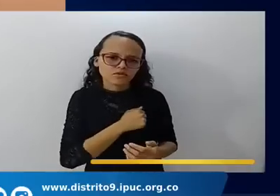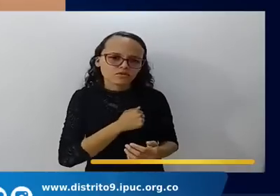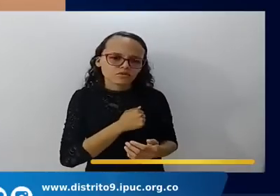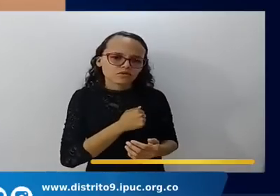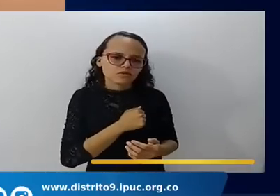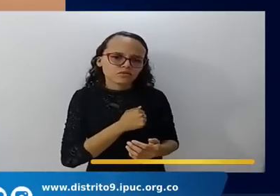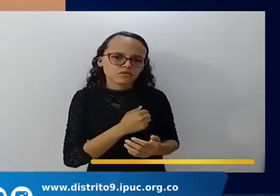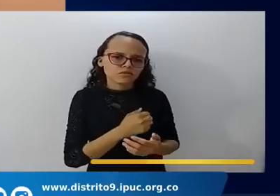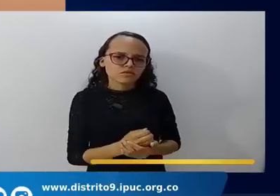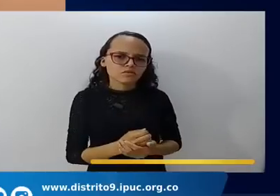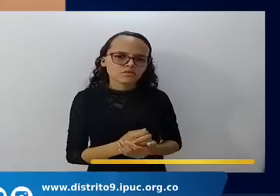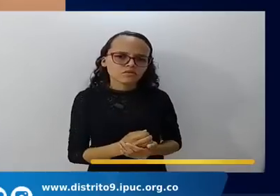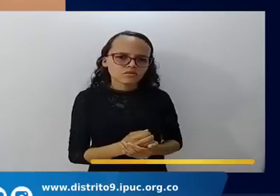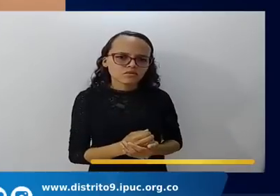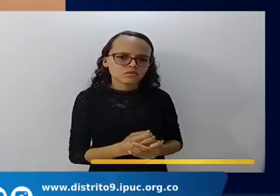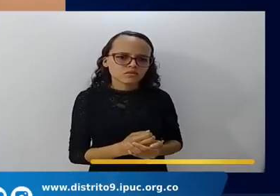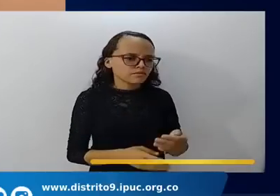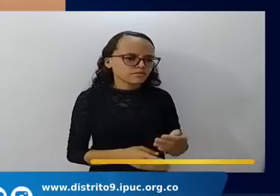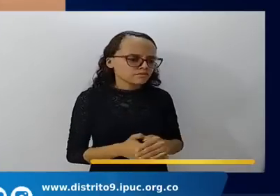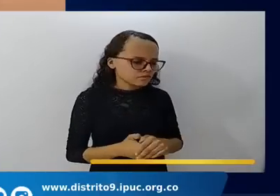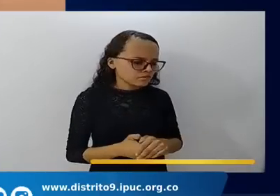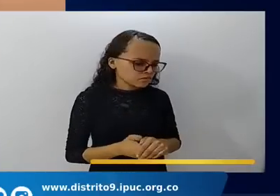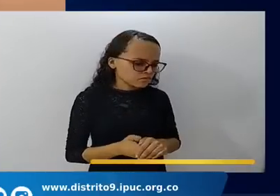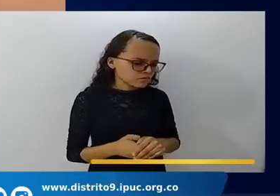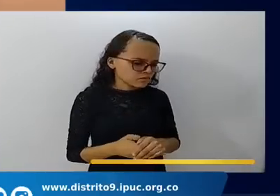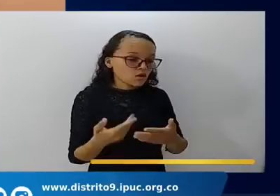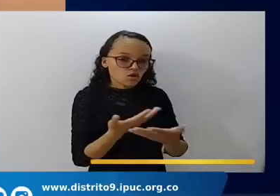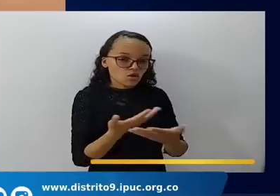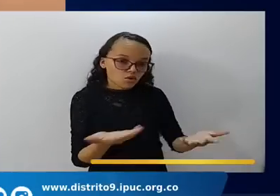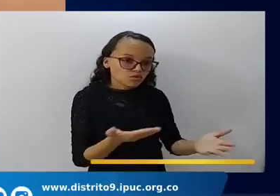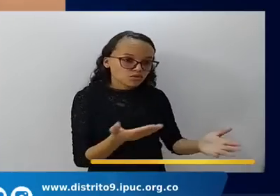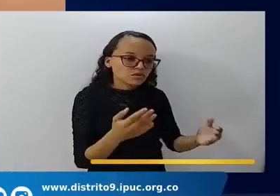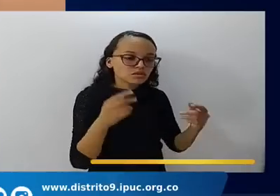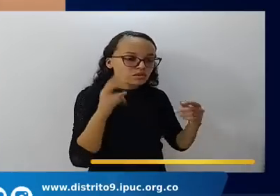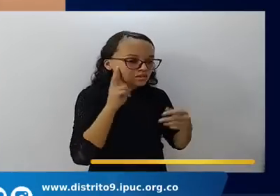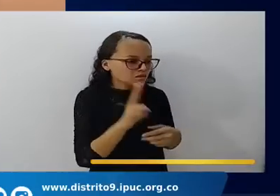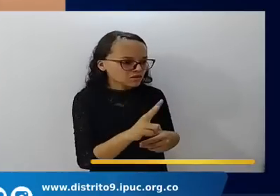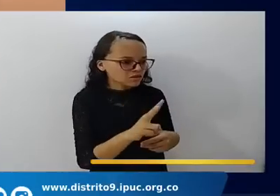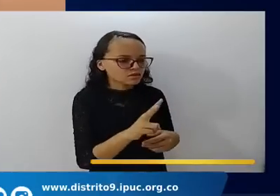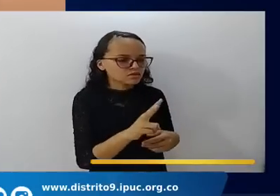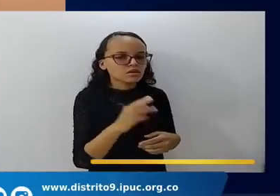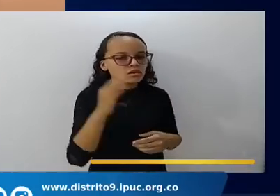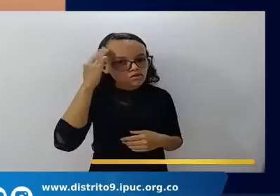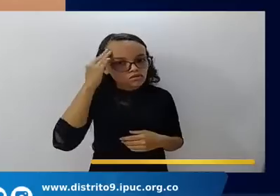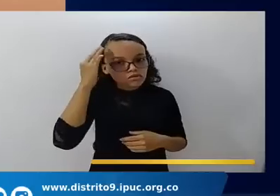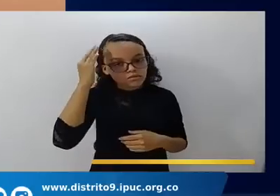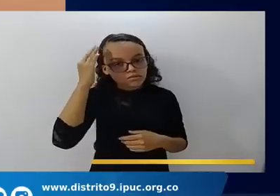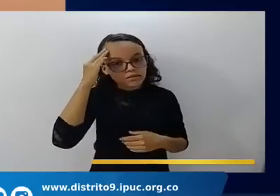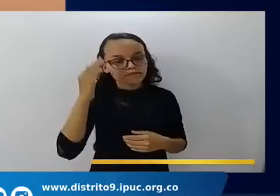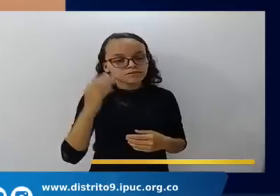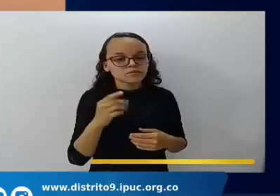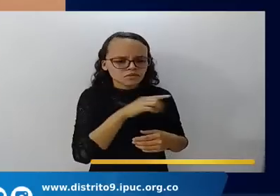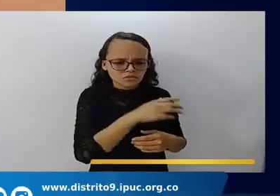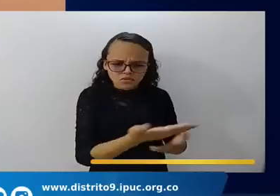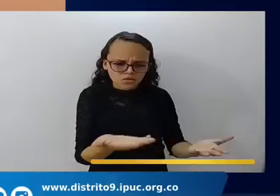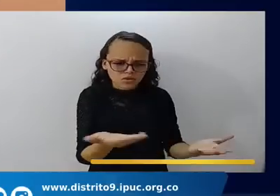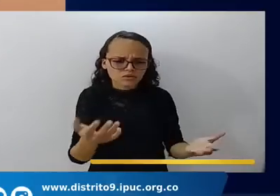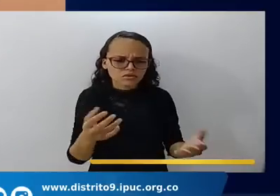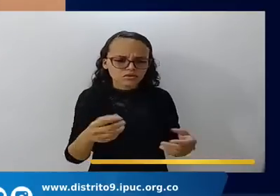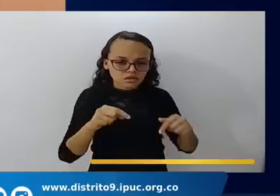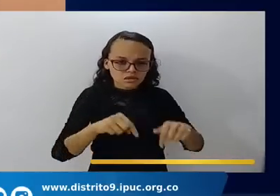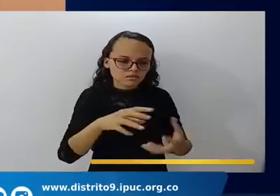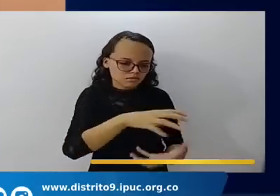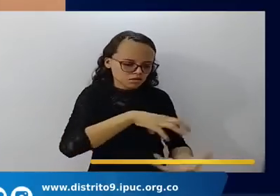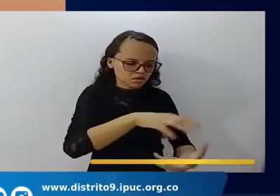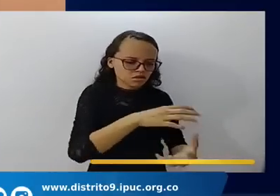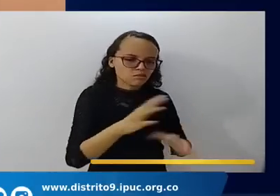Las cosas terrenales, las cosas que se ven, son terrenales. Las que no se ven,